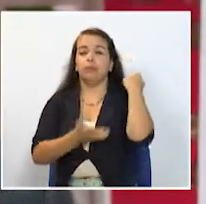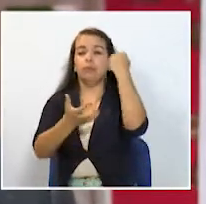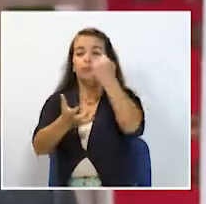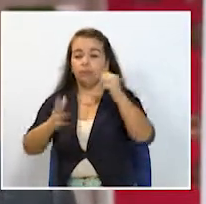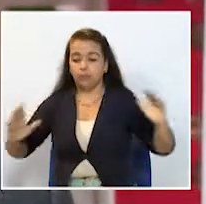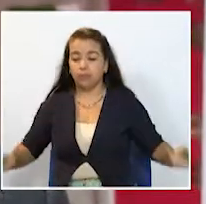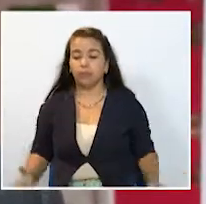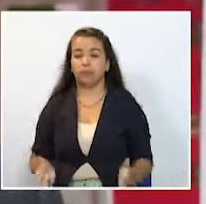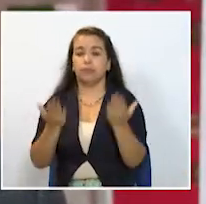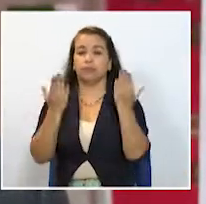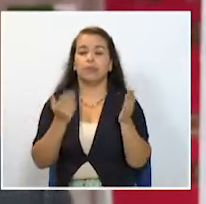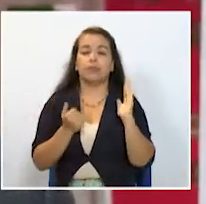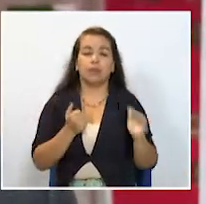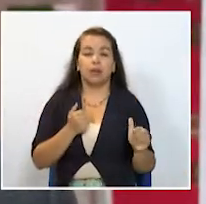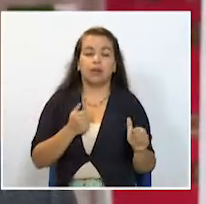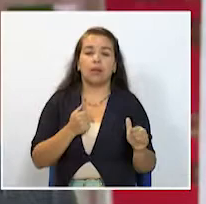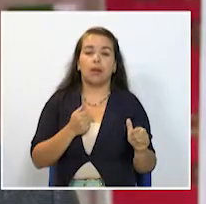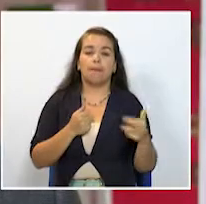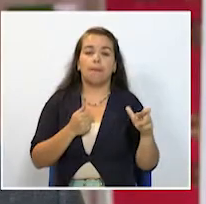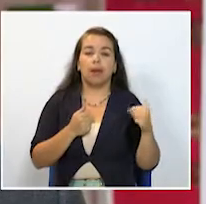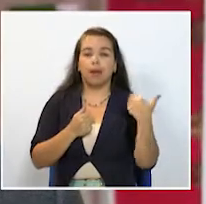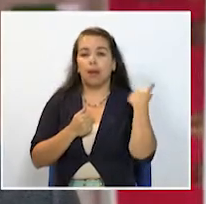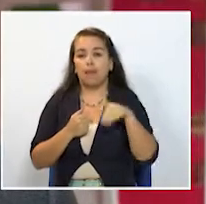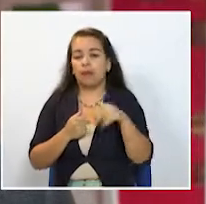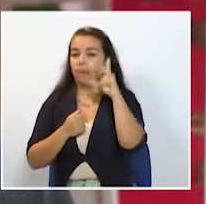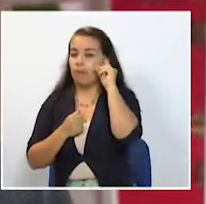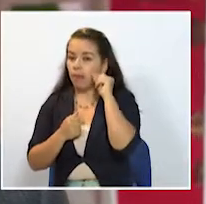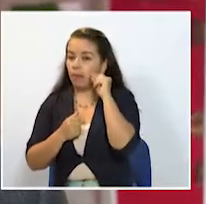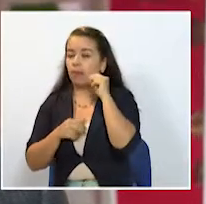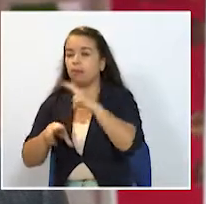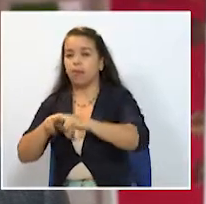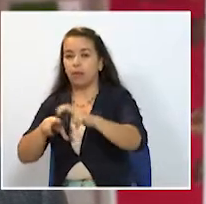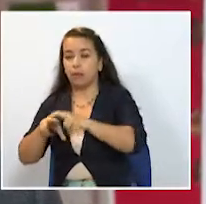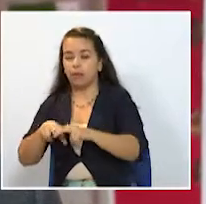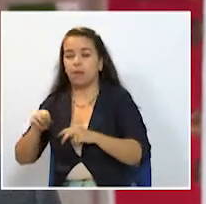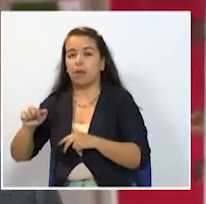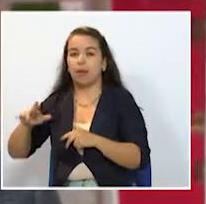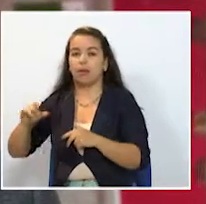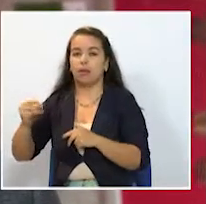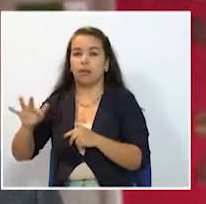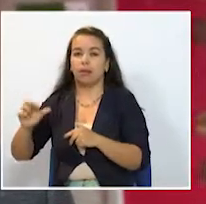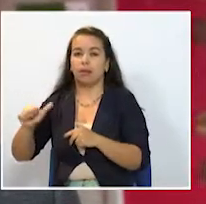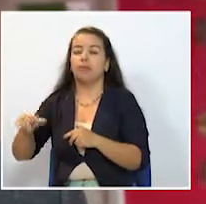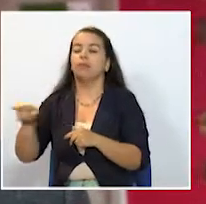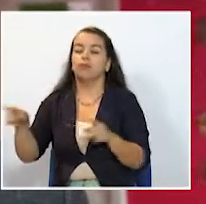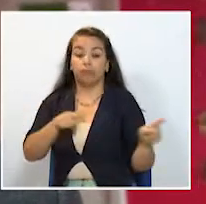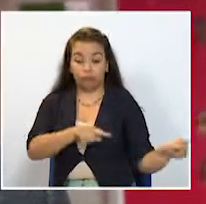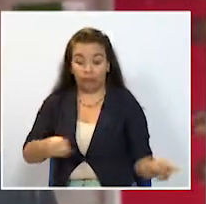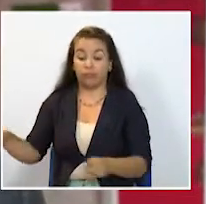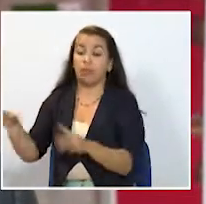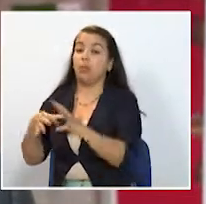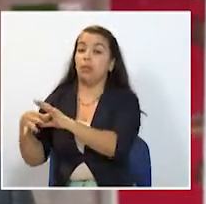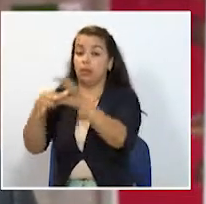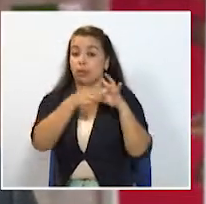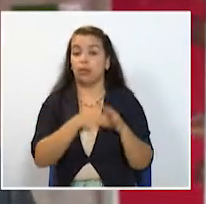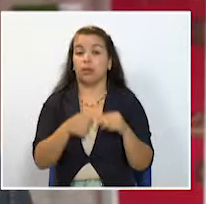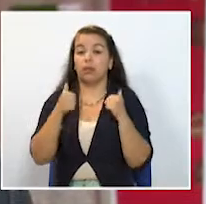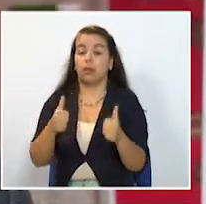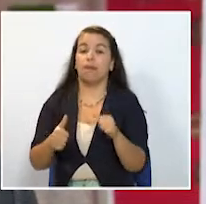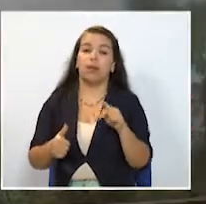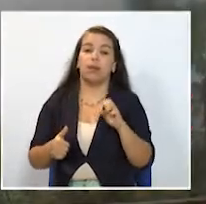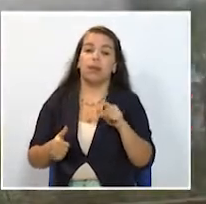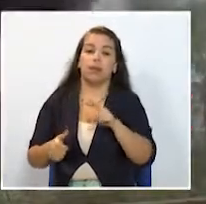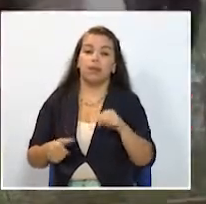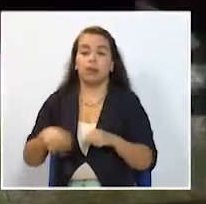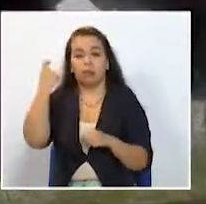corredor La Paila, Armenia, Pereira, Manizales, Mariquita la conexión entre los dos ejes logísticos más importantes que vamos a tener aquí que es La Feliza y